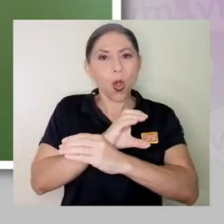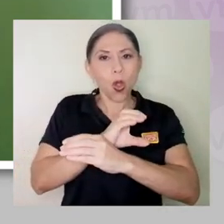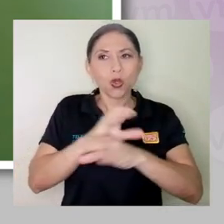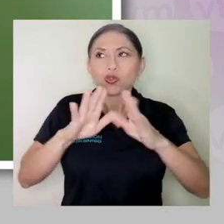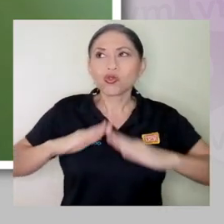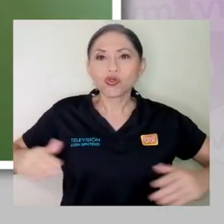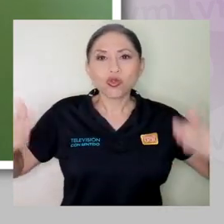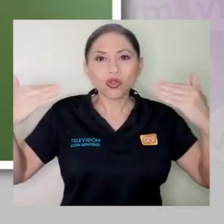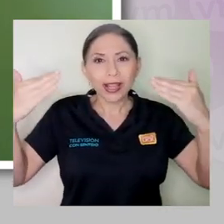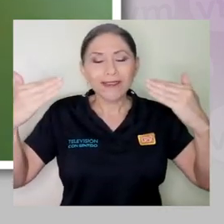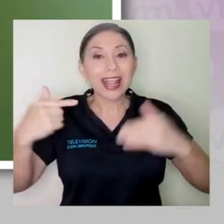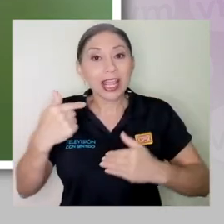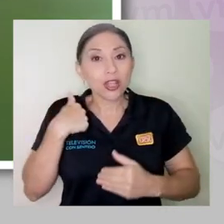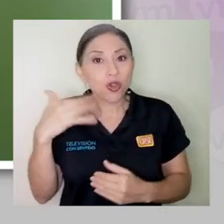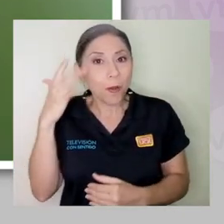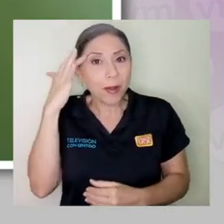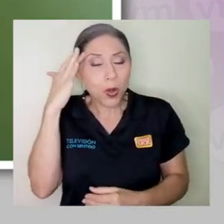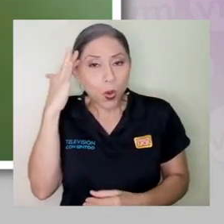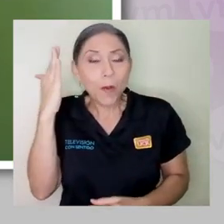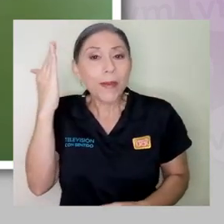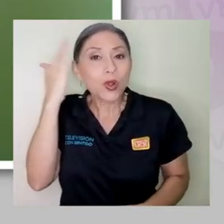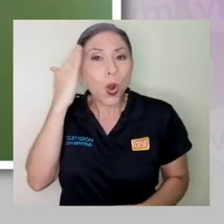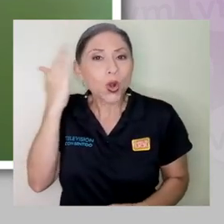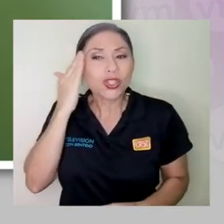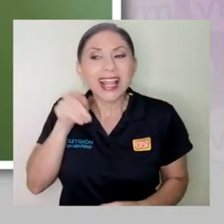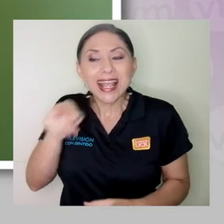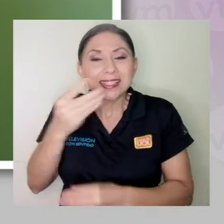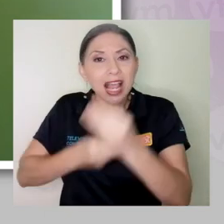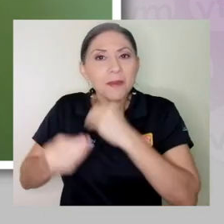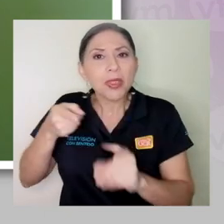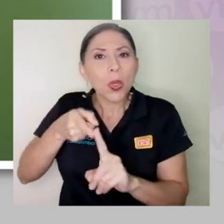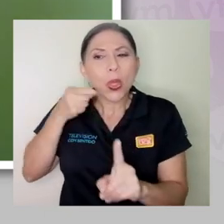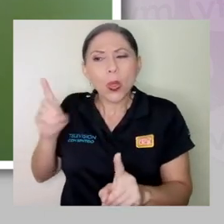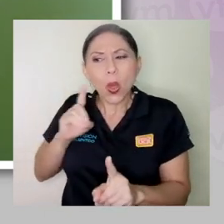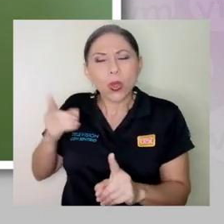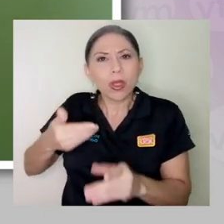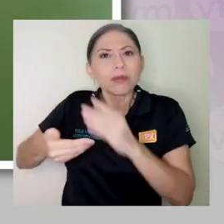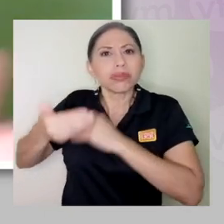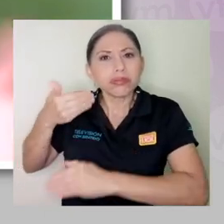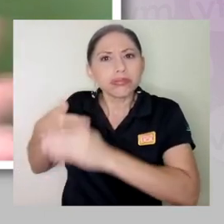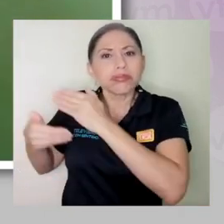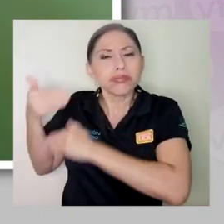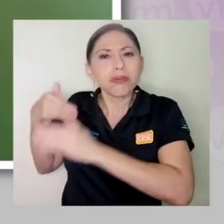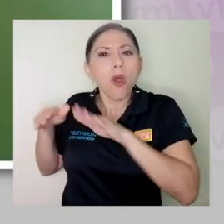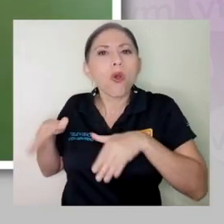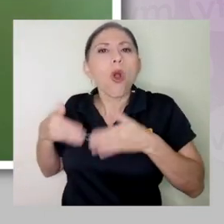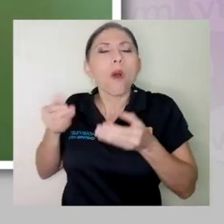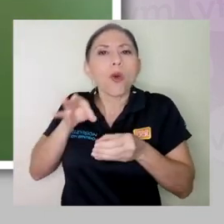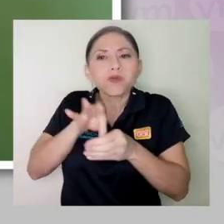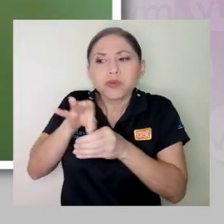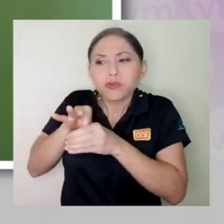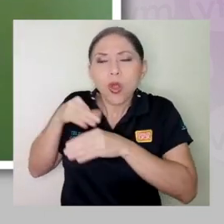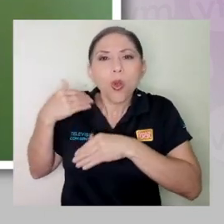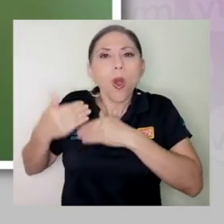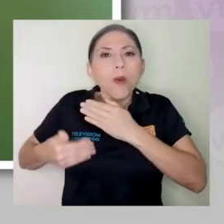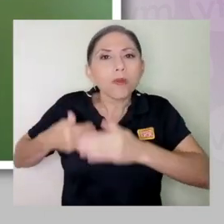me preocupo un poquito más por conocer el origen del alimento, la producción, qué tanto camino recorrió